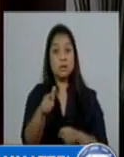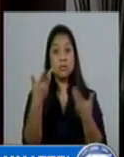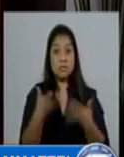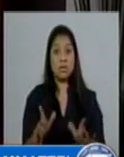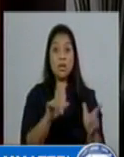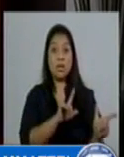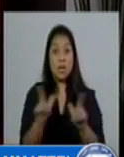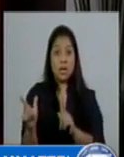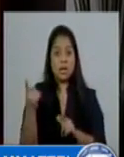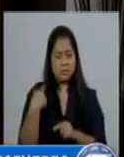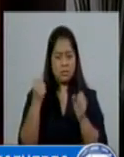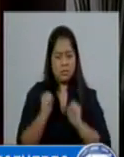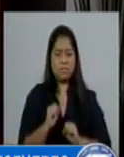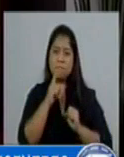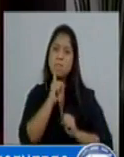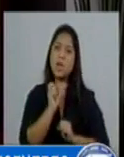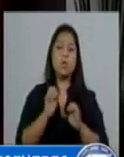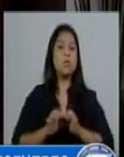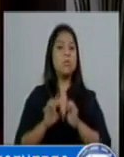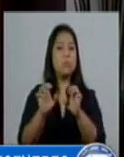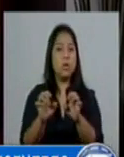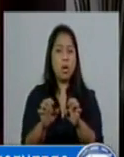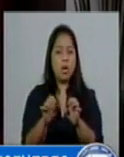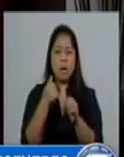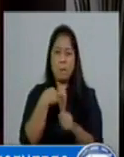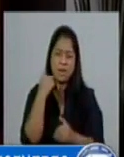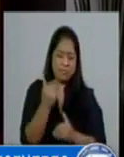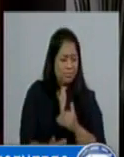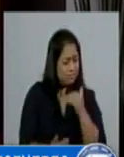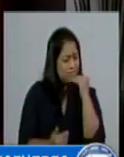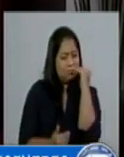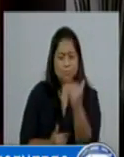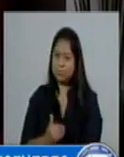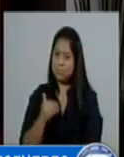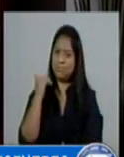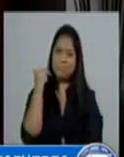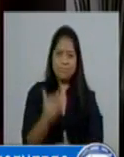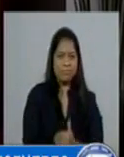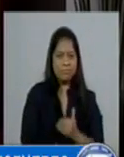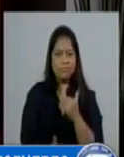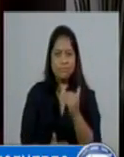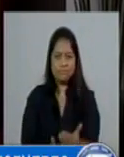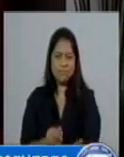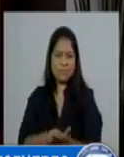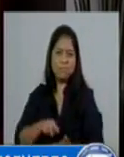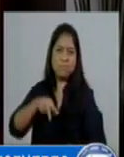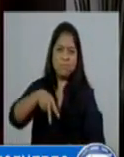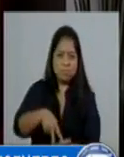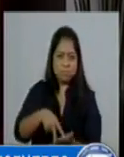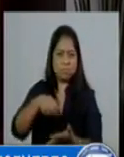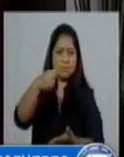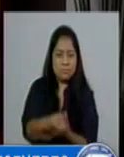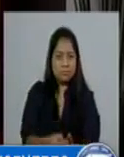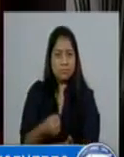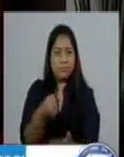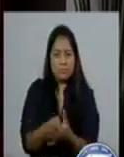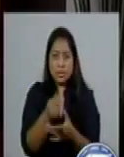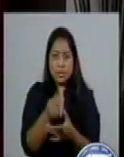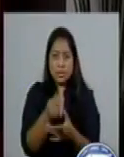nuestro mejor esfuerzo, para dar un paso más, para mantenernos de pie, para luchar para lograrlo. ¡Gracias!